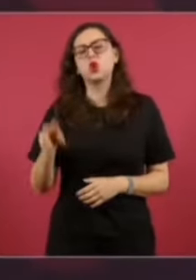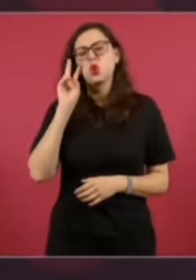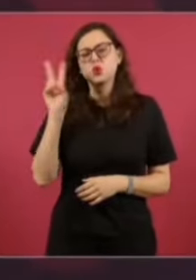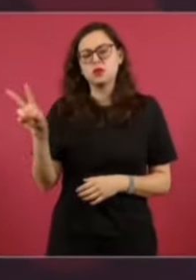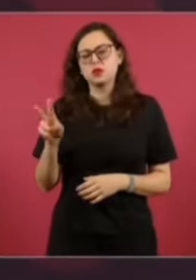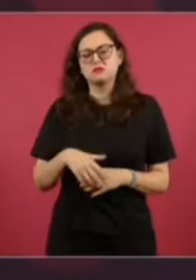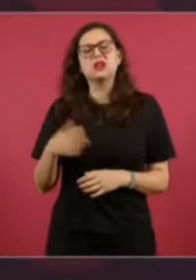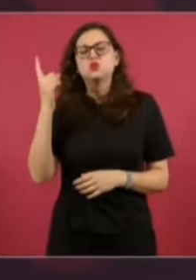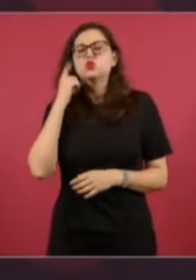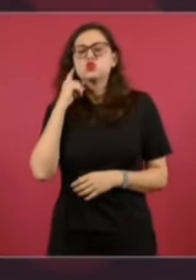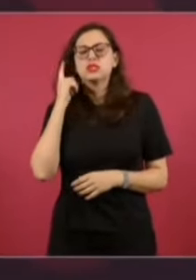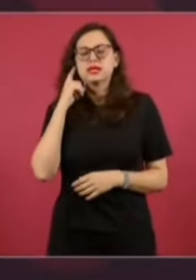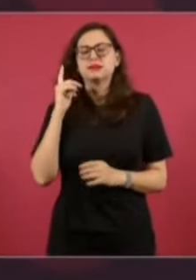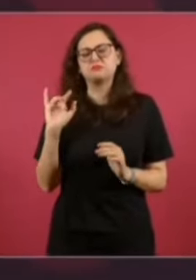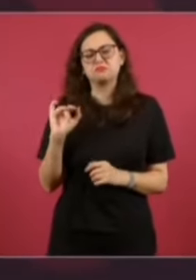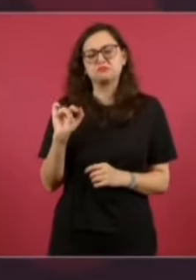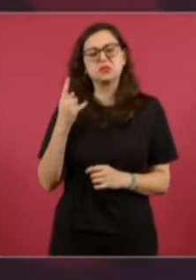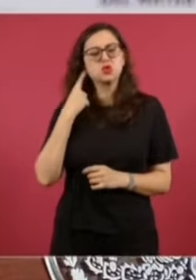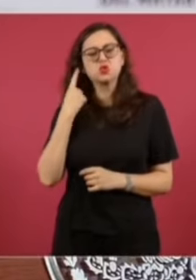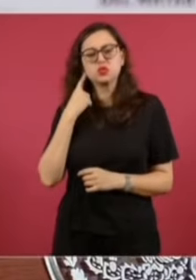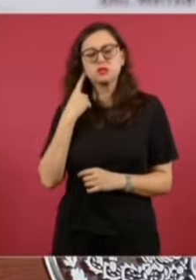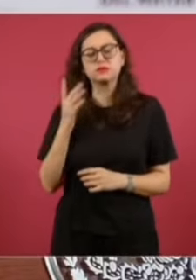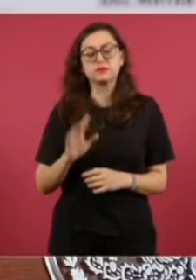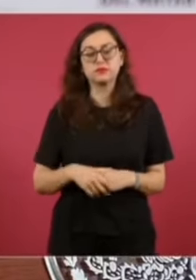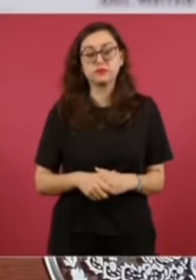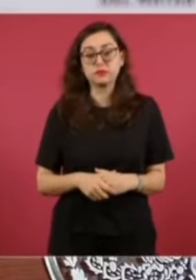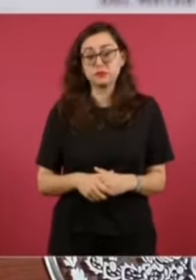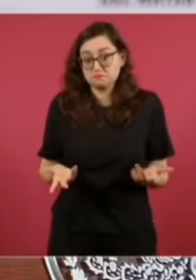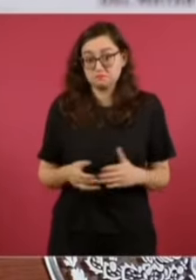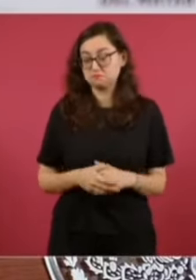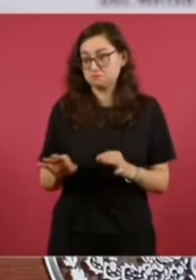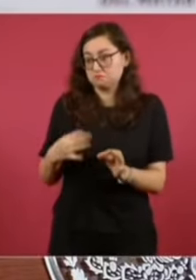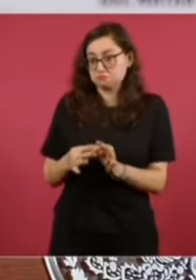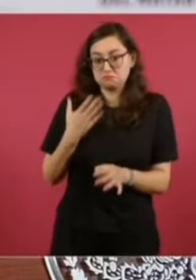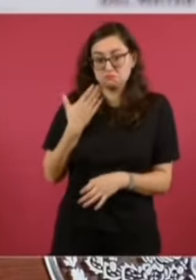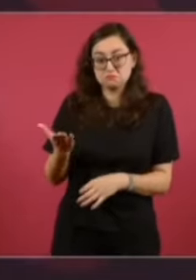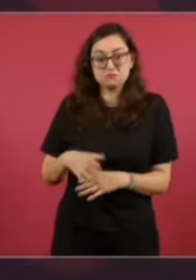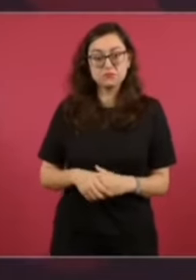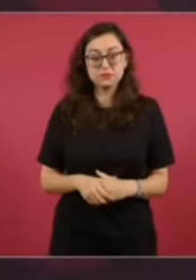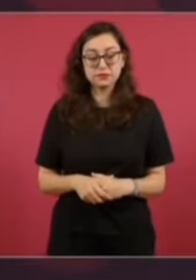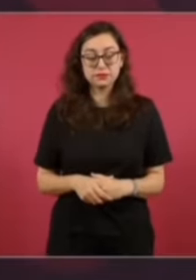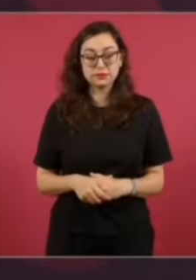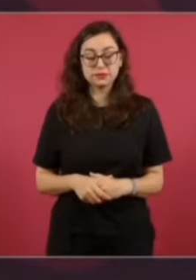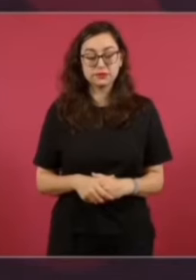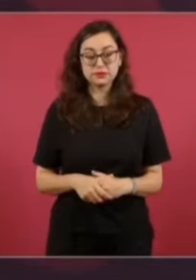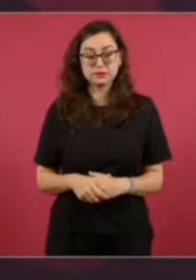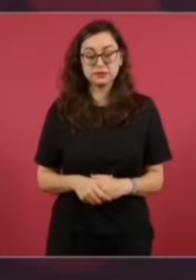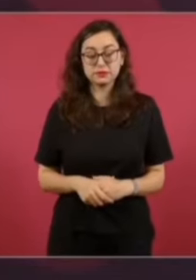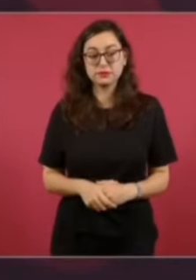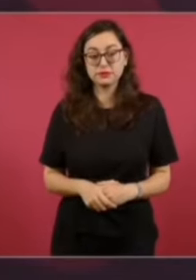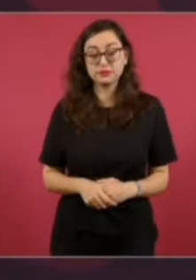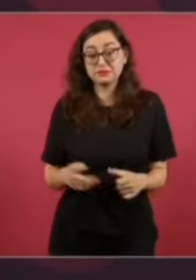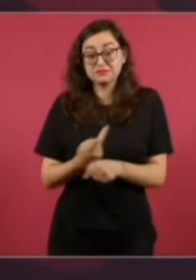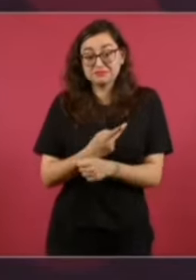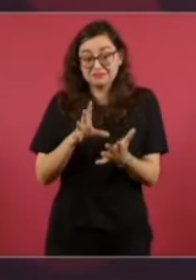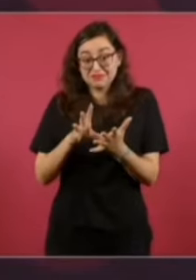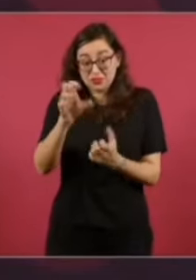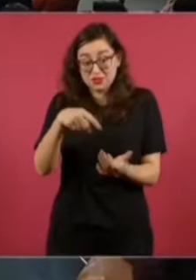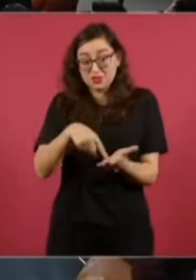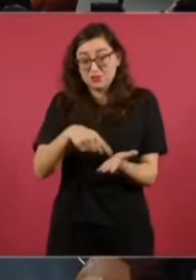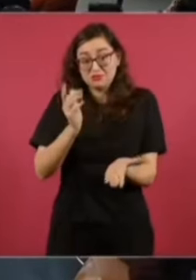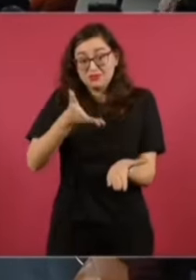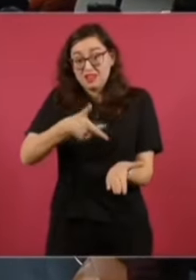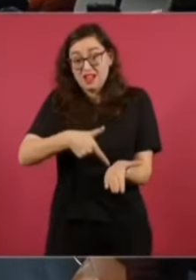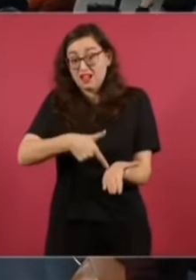Sí me informaron y creo que fue correcto, porque es muy clara la Constitución